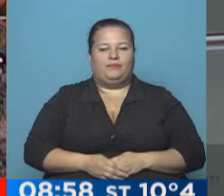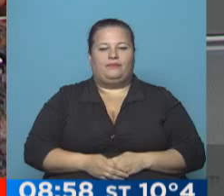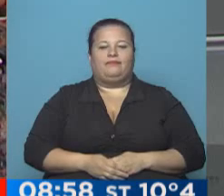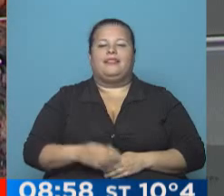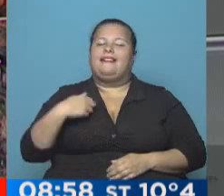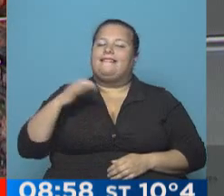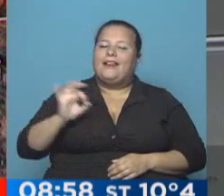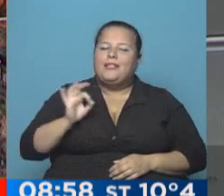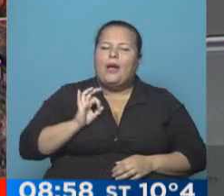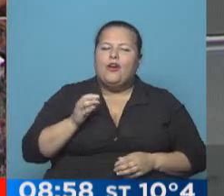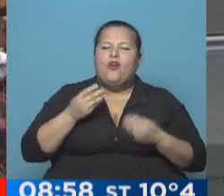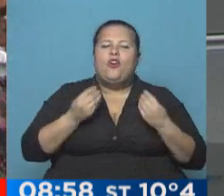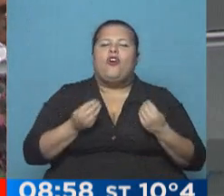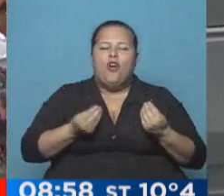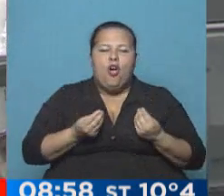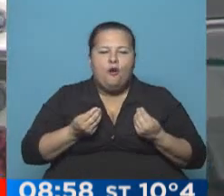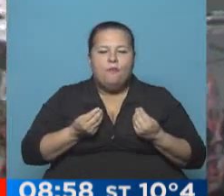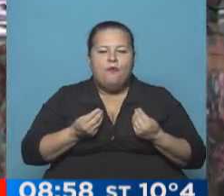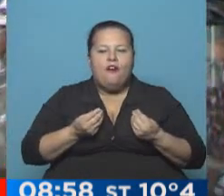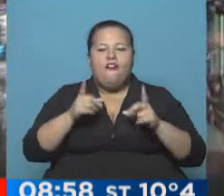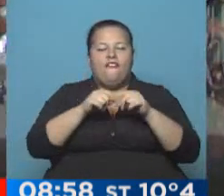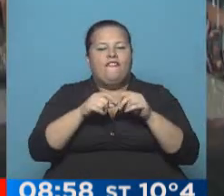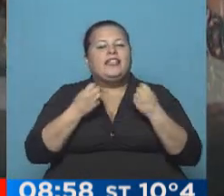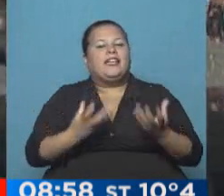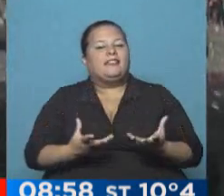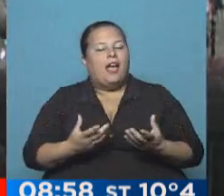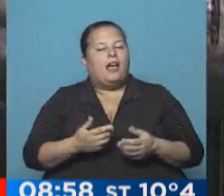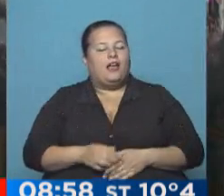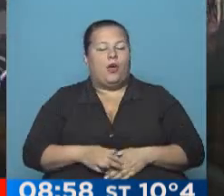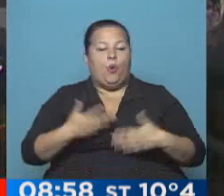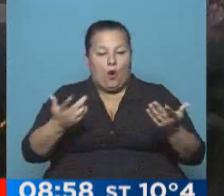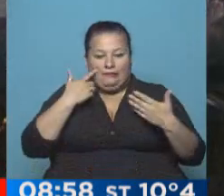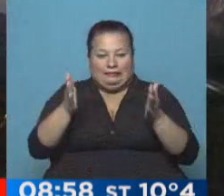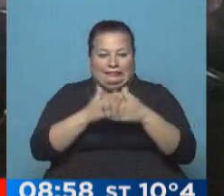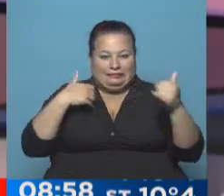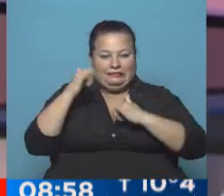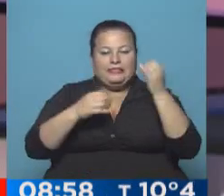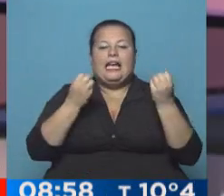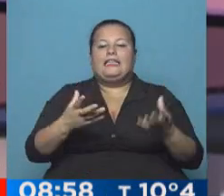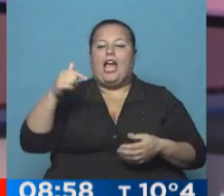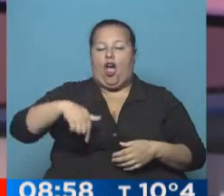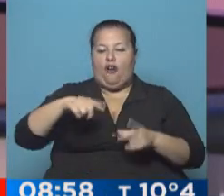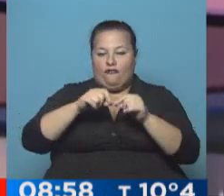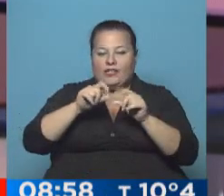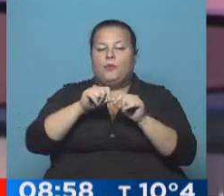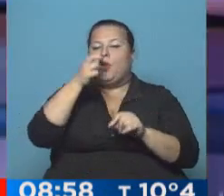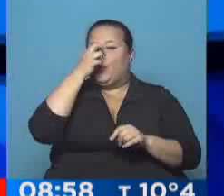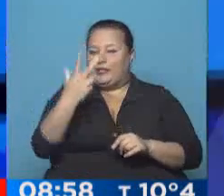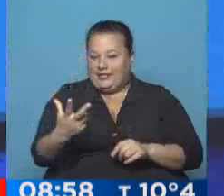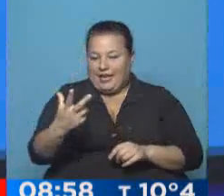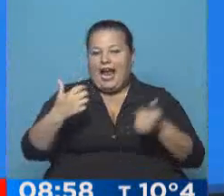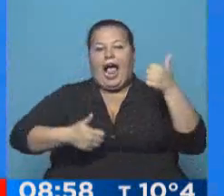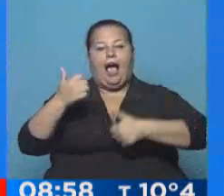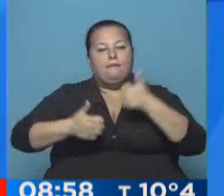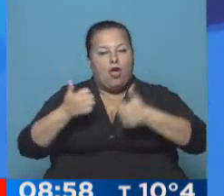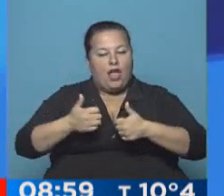Quiero saber cómo va a ser la fecha que tenemos. Compartimos rápidamente cómo va a ser esta fecha número 23 del